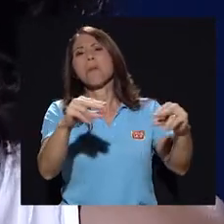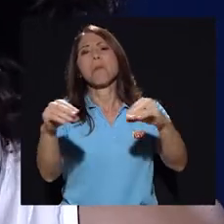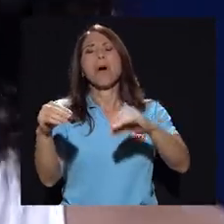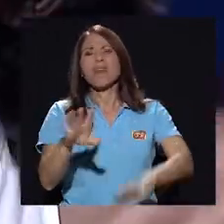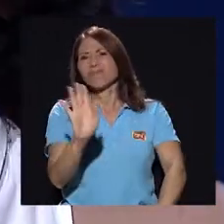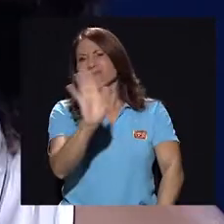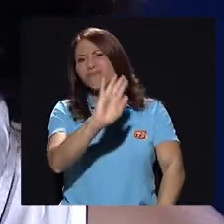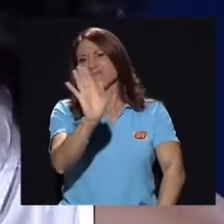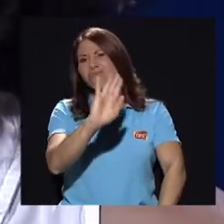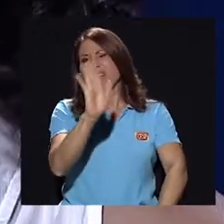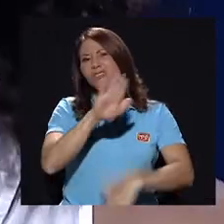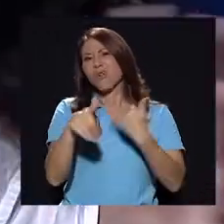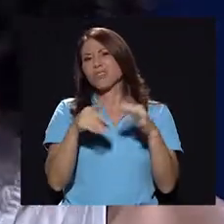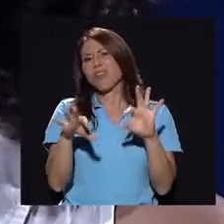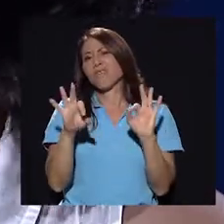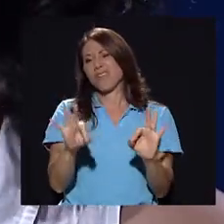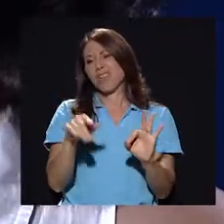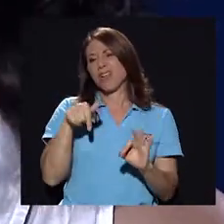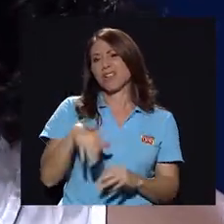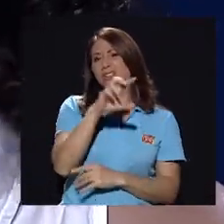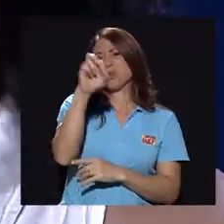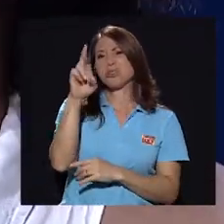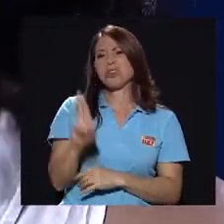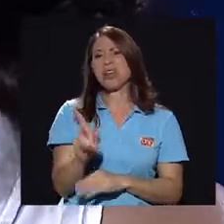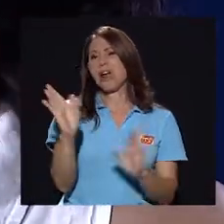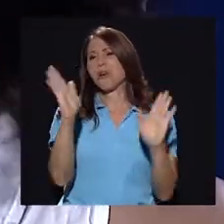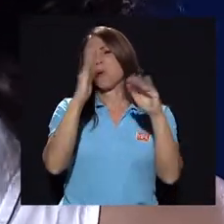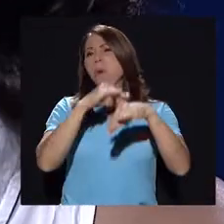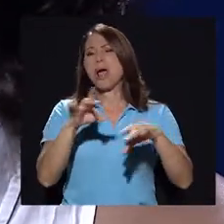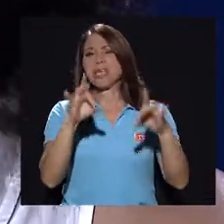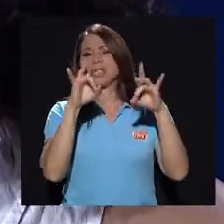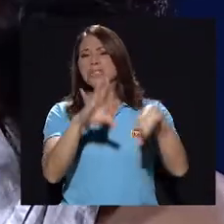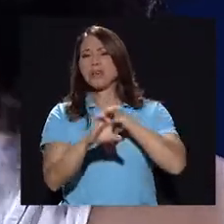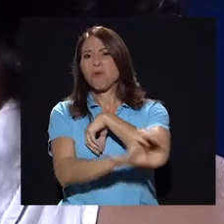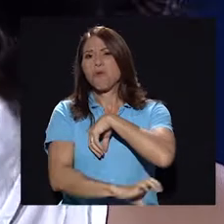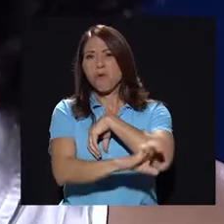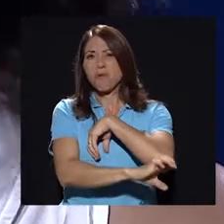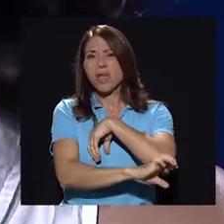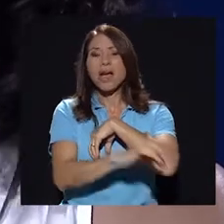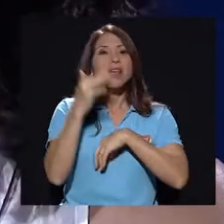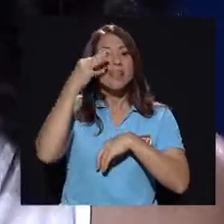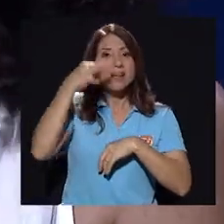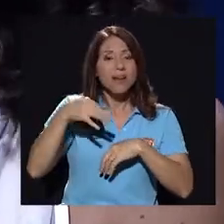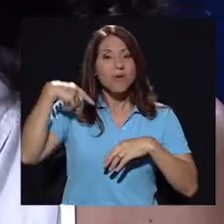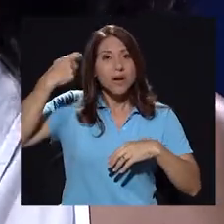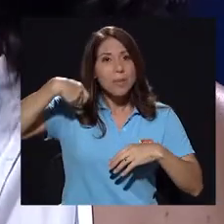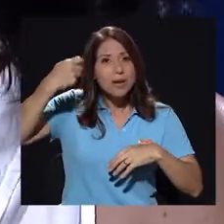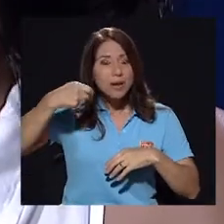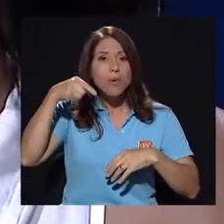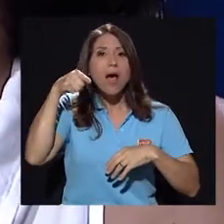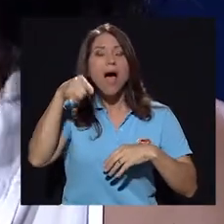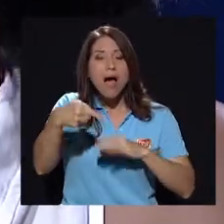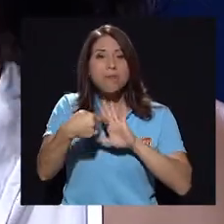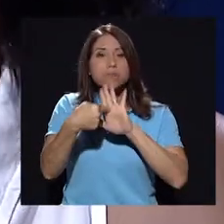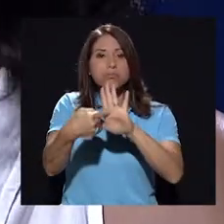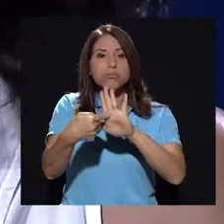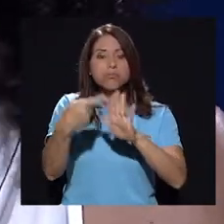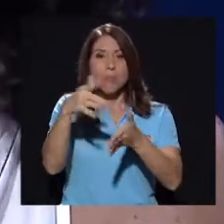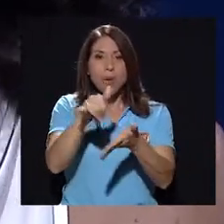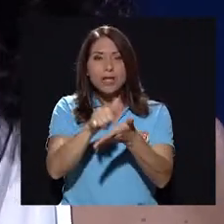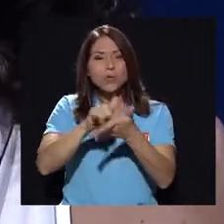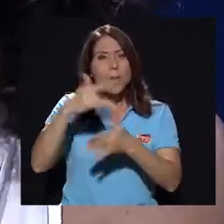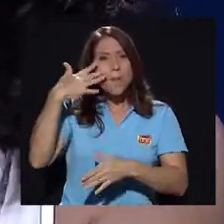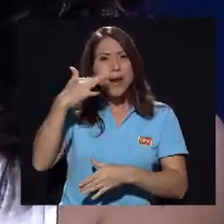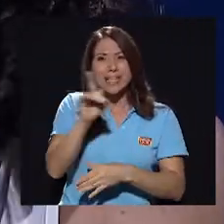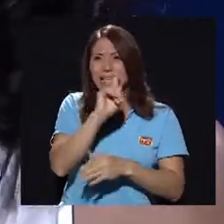está bien, en Costa Rica no hay xenofobia, y creo que la película lo toca de esa manera y por eso puede parecer